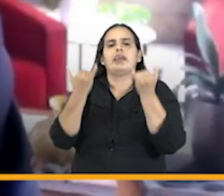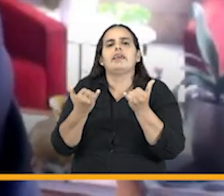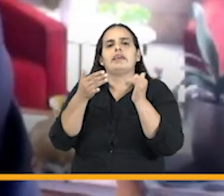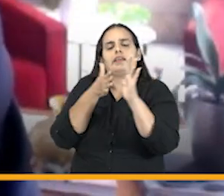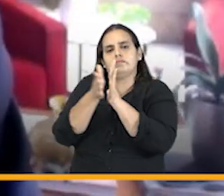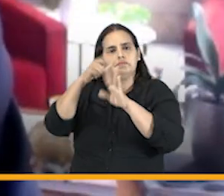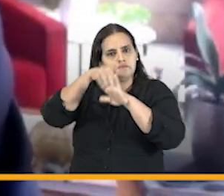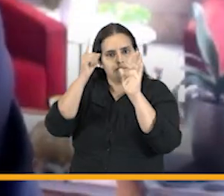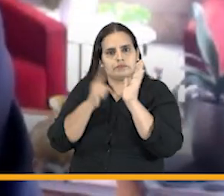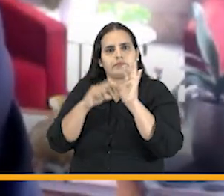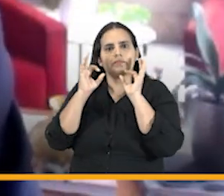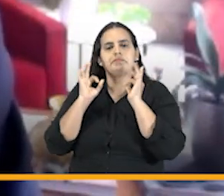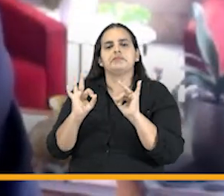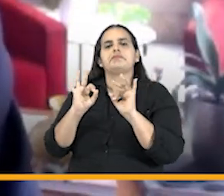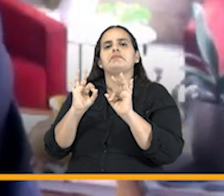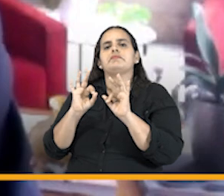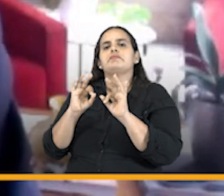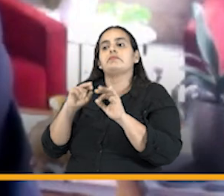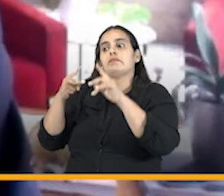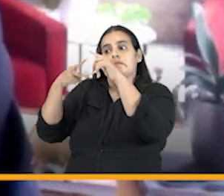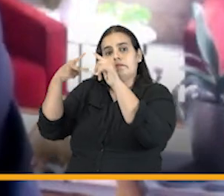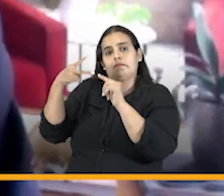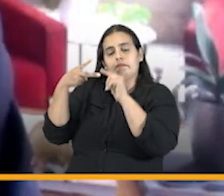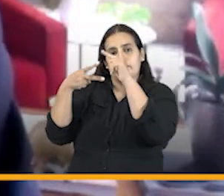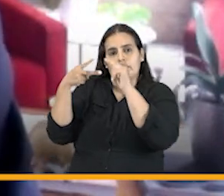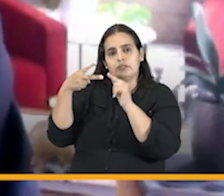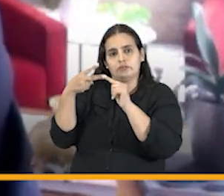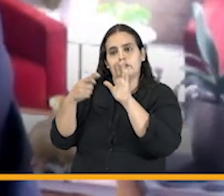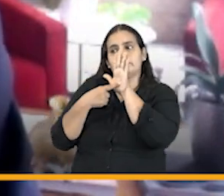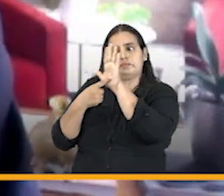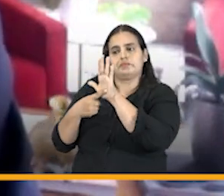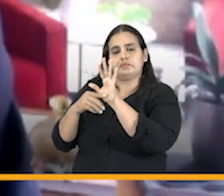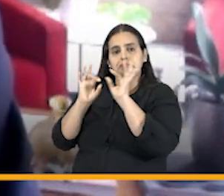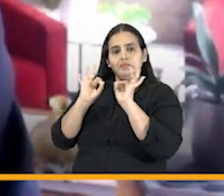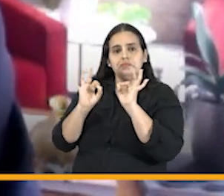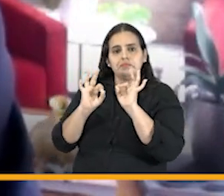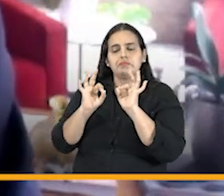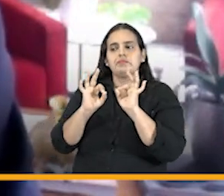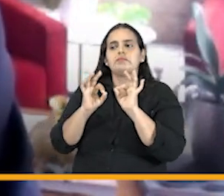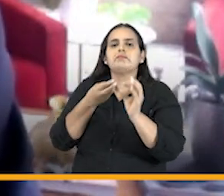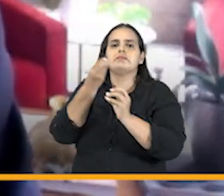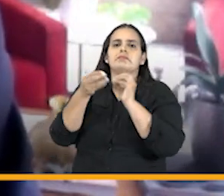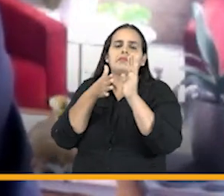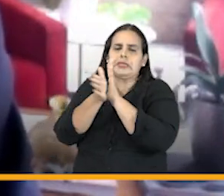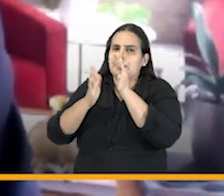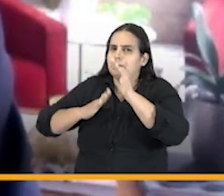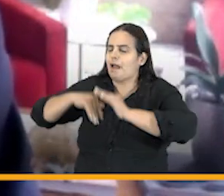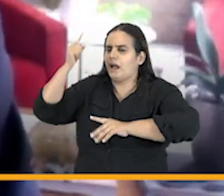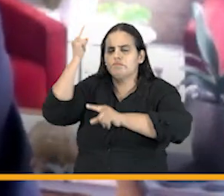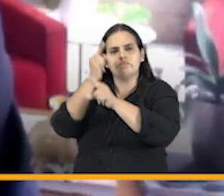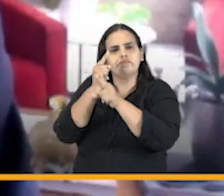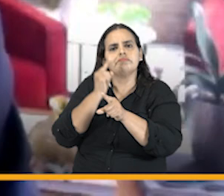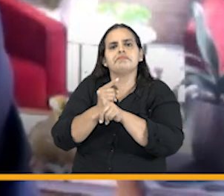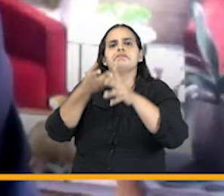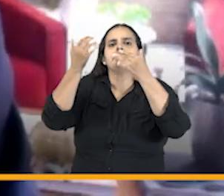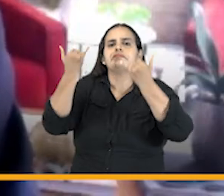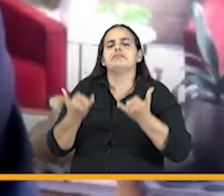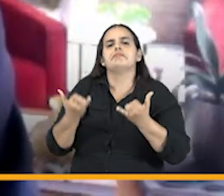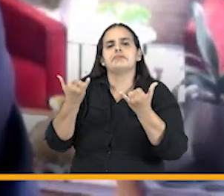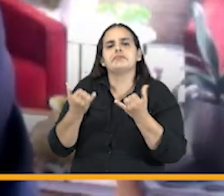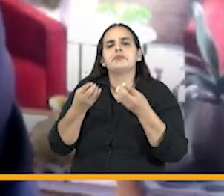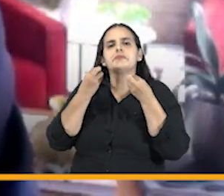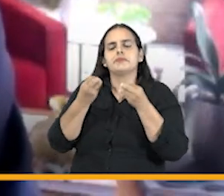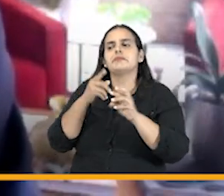agencia estas dos modalidades son las más eficientes hasta el momento